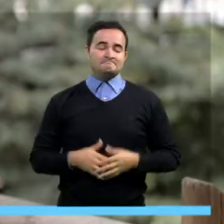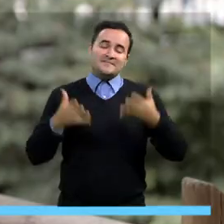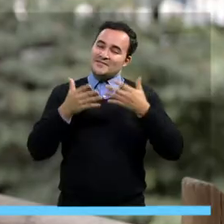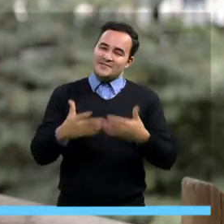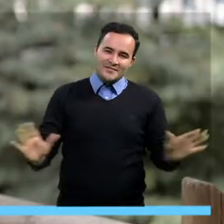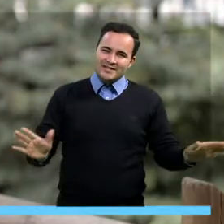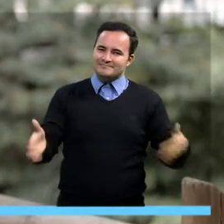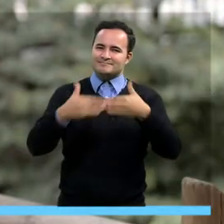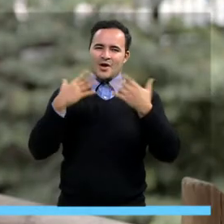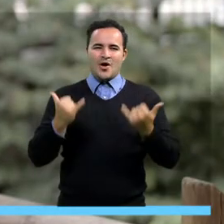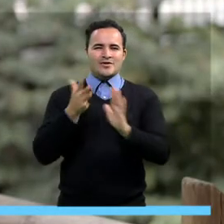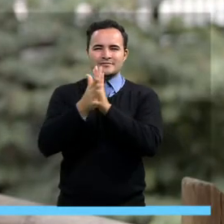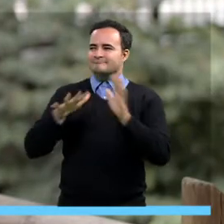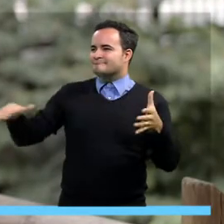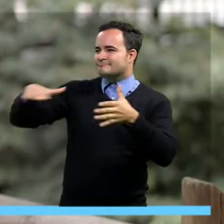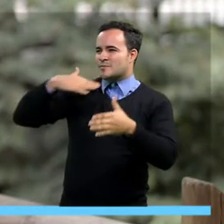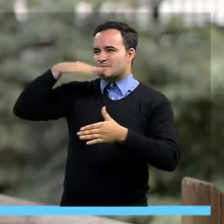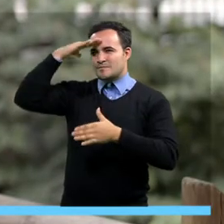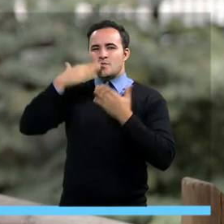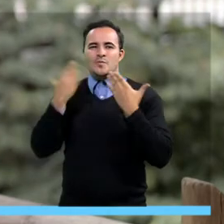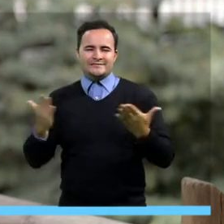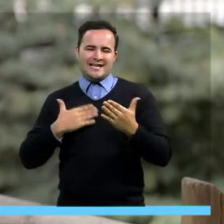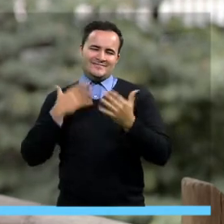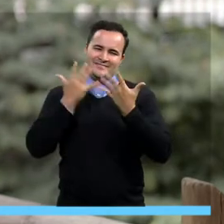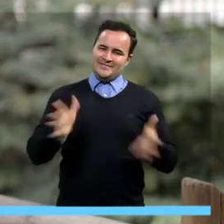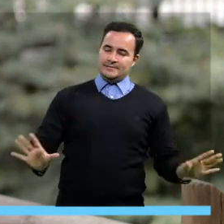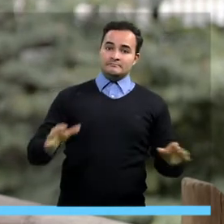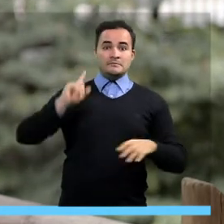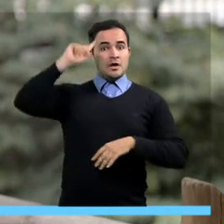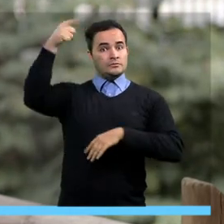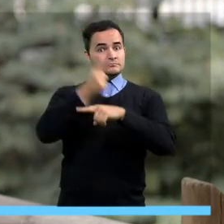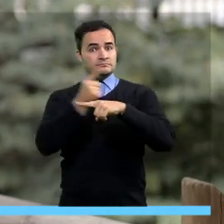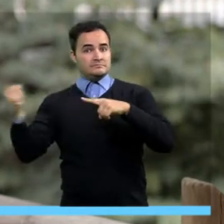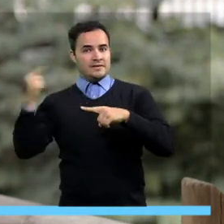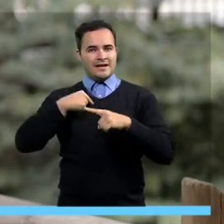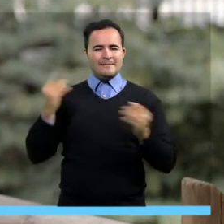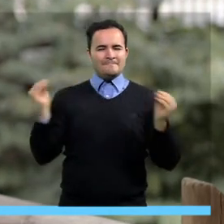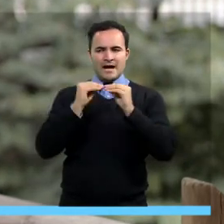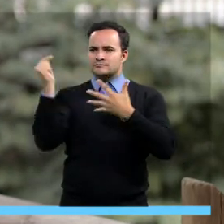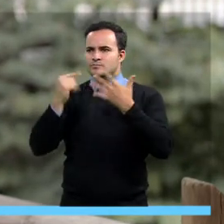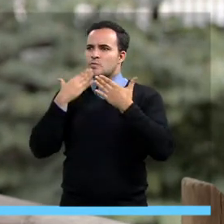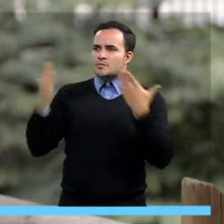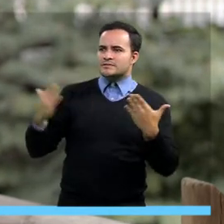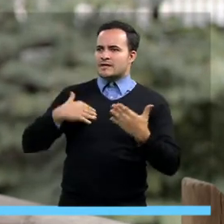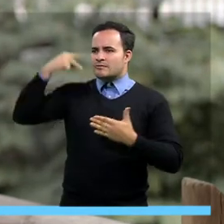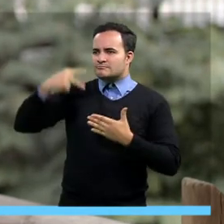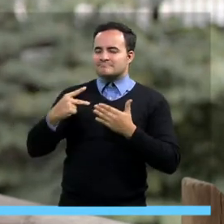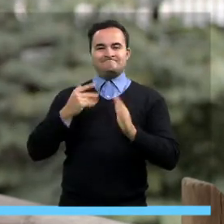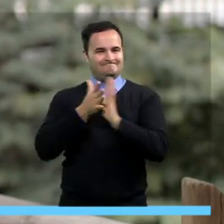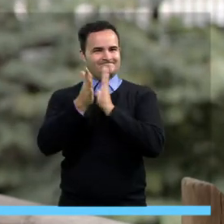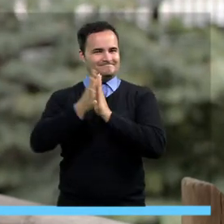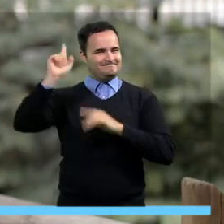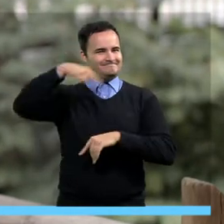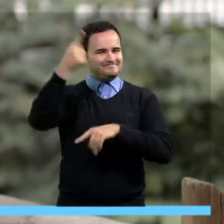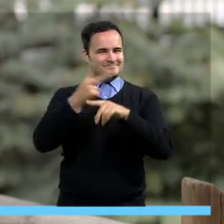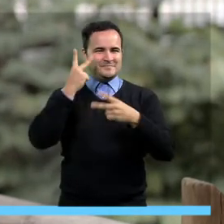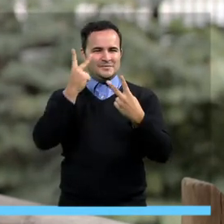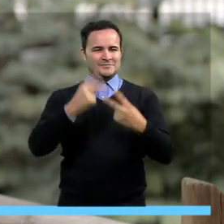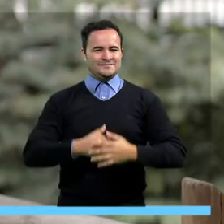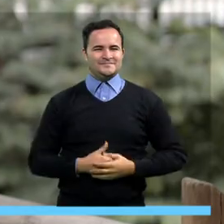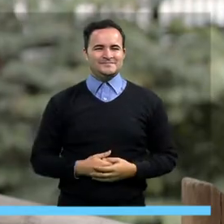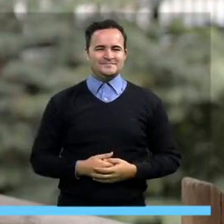Terminamos otra emisión de Medellín Conecta TV, nos encontramos la próxima semana con más noticias e historias de Medellín Futuro.